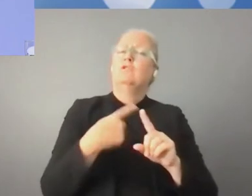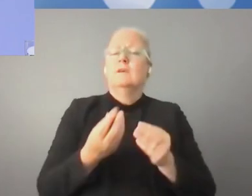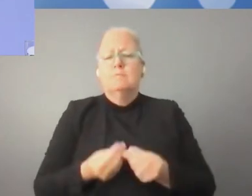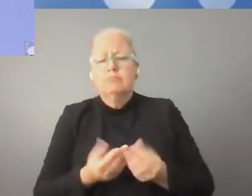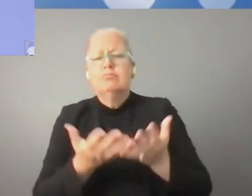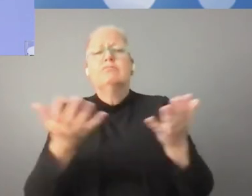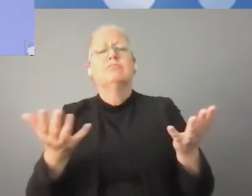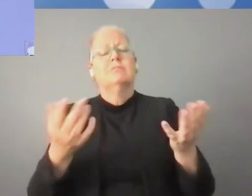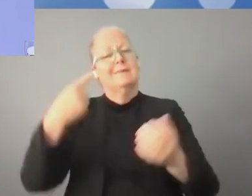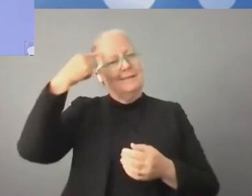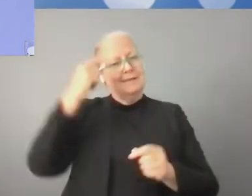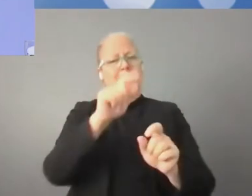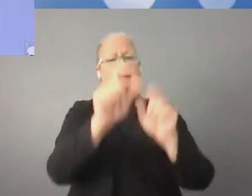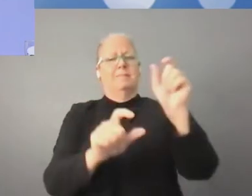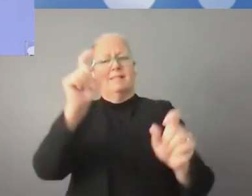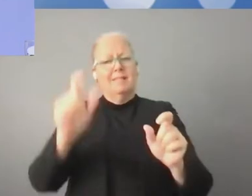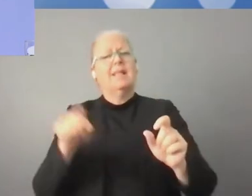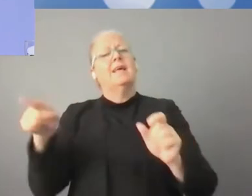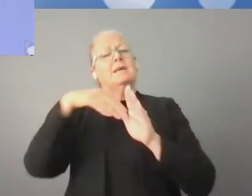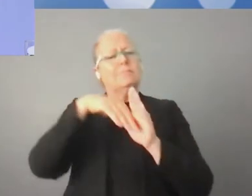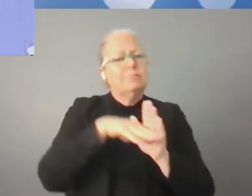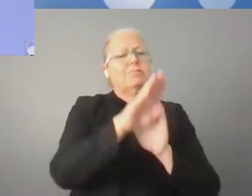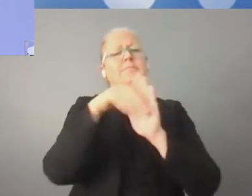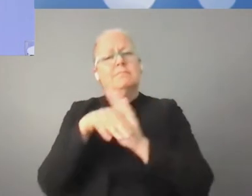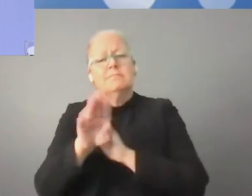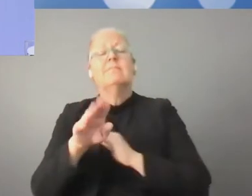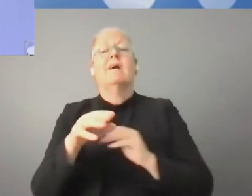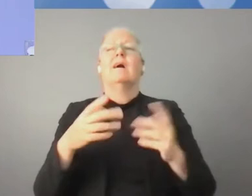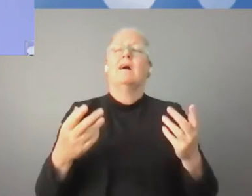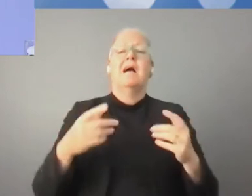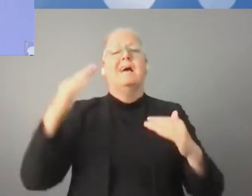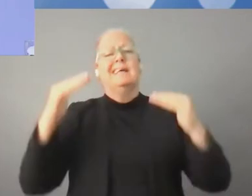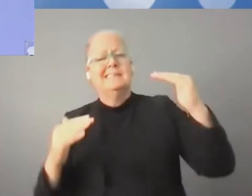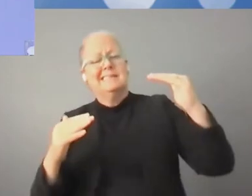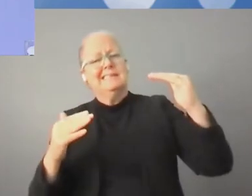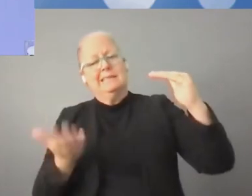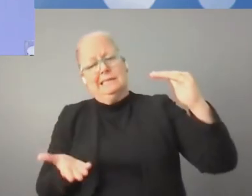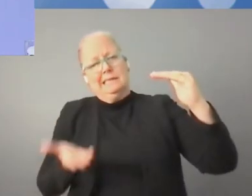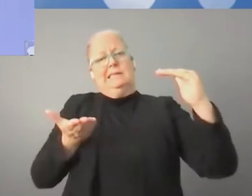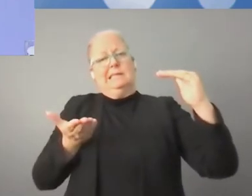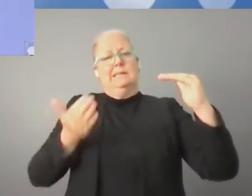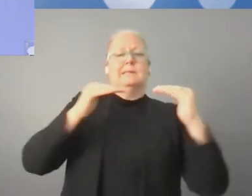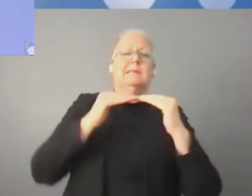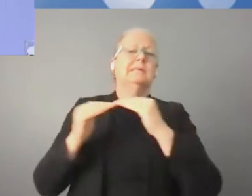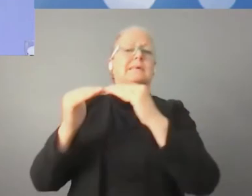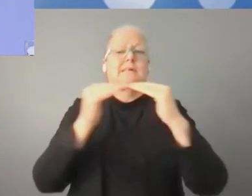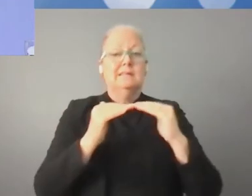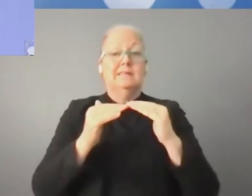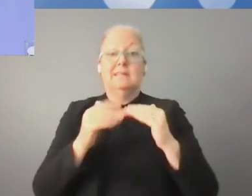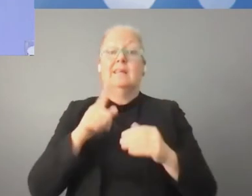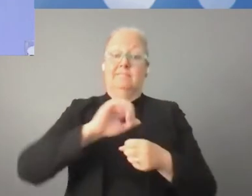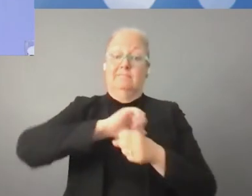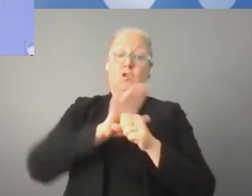tecnologías sean aprovechadas aprovechadas para asegurar el bienestar de todos los seres